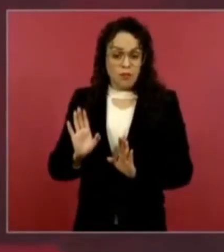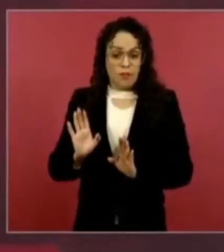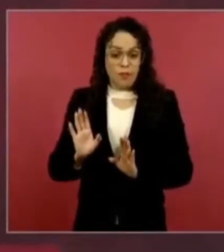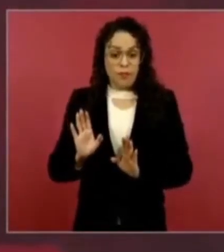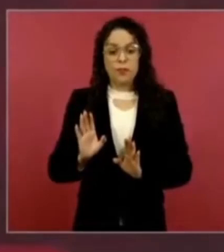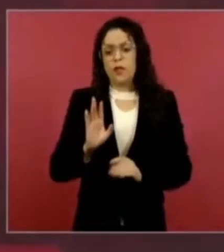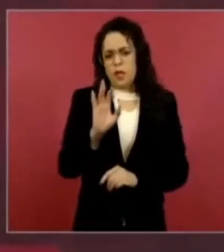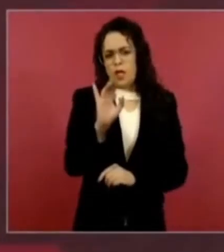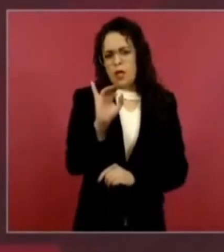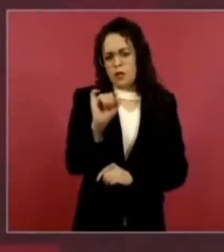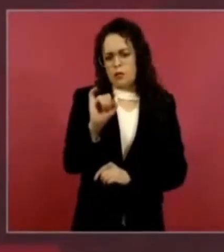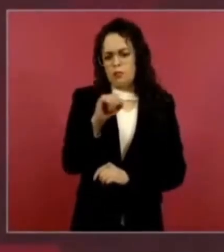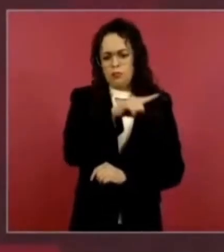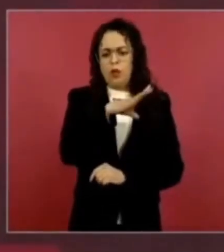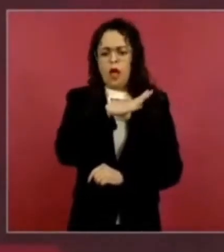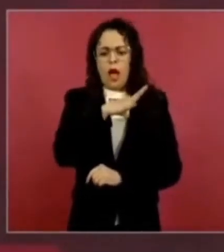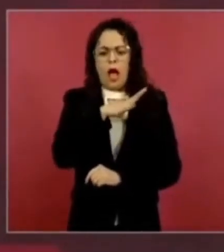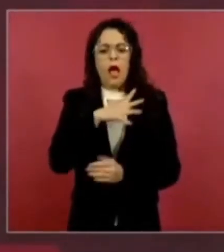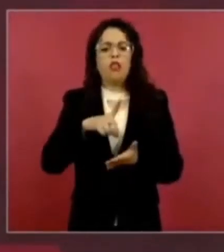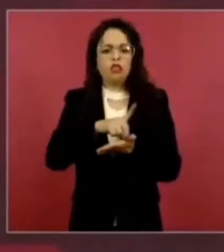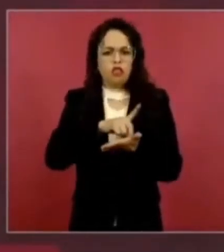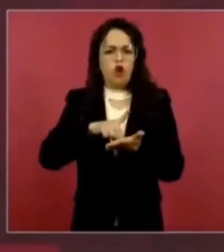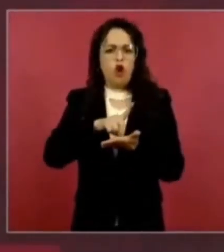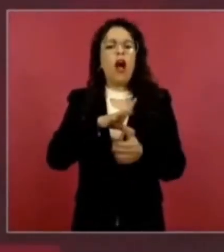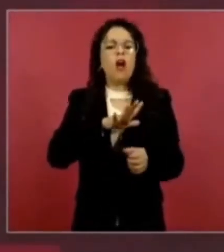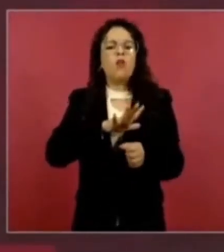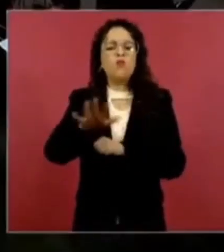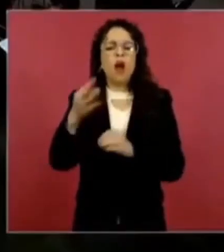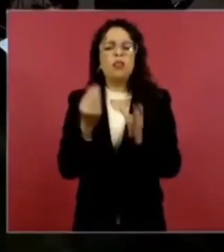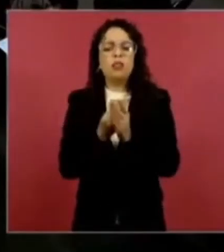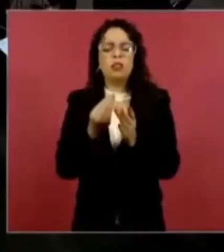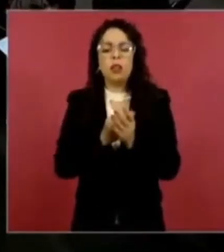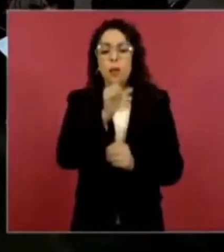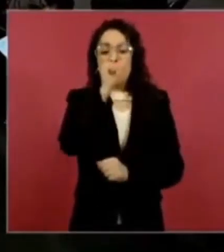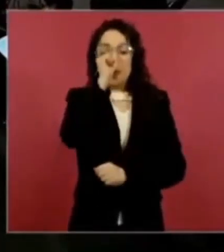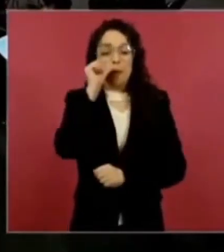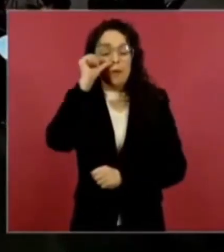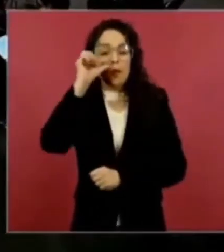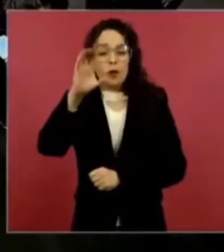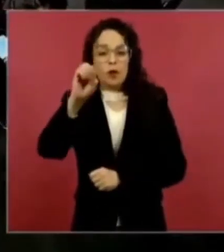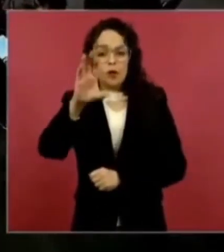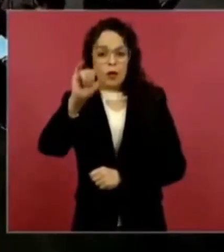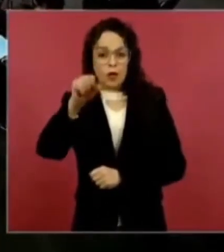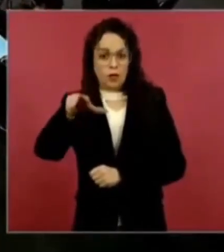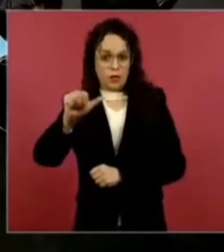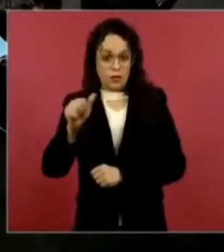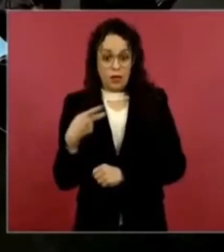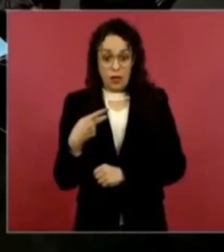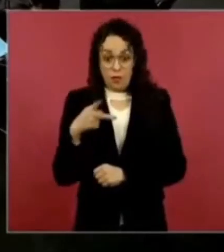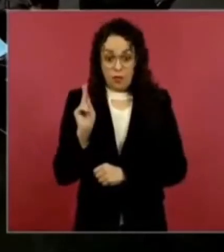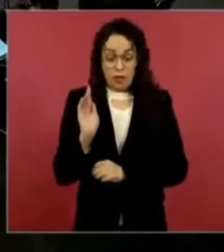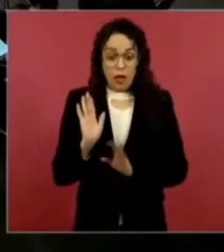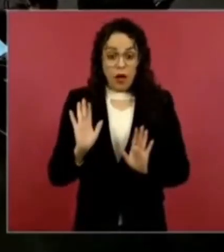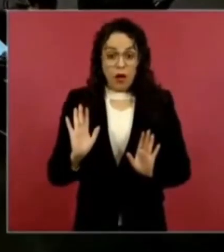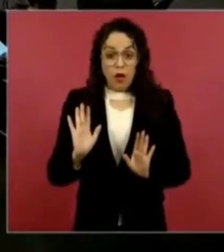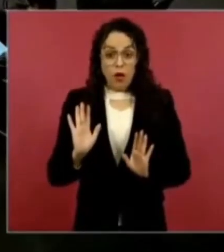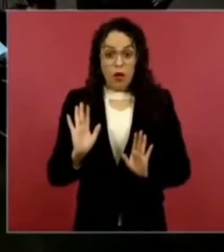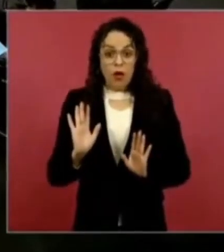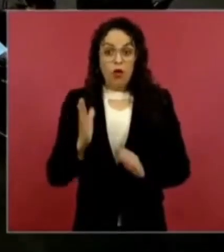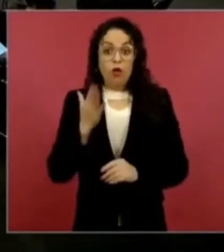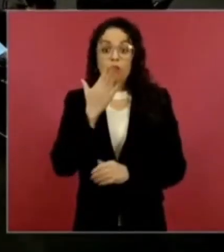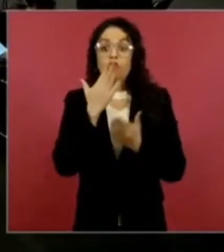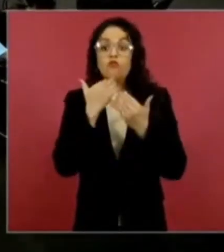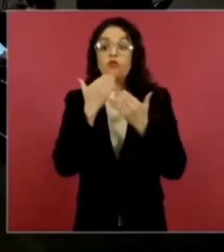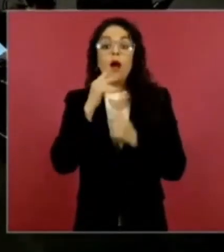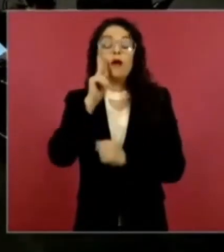sí tenía cocaína, pero no se podía demostrar que era para vender porque